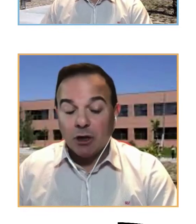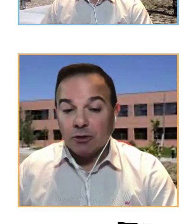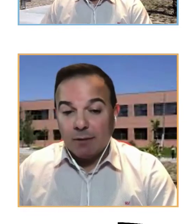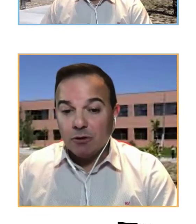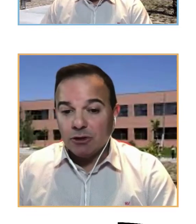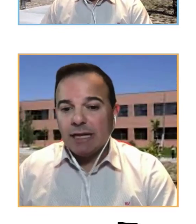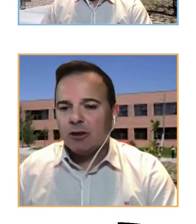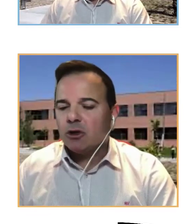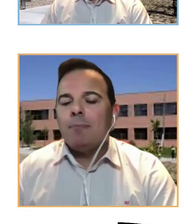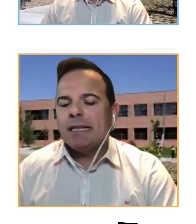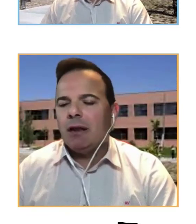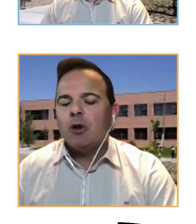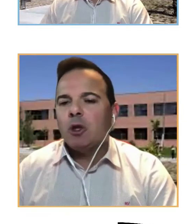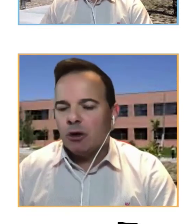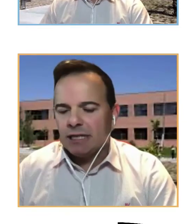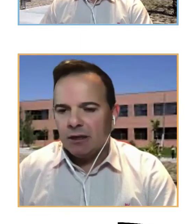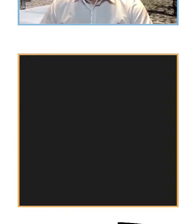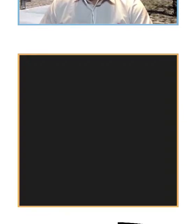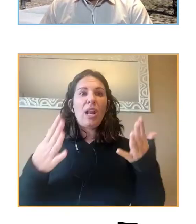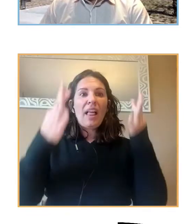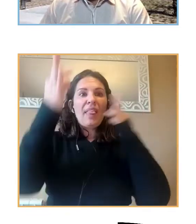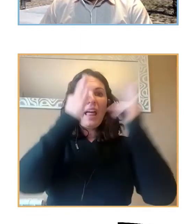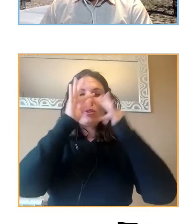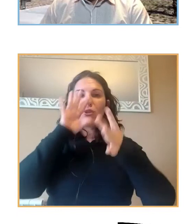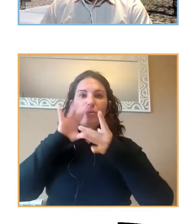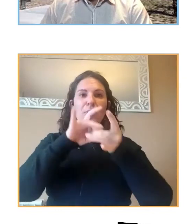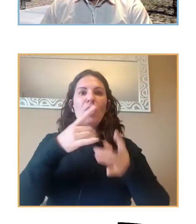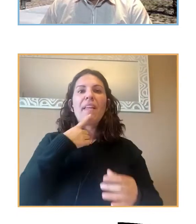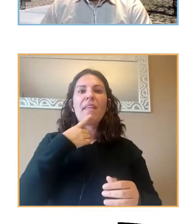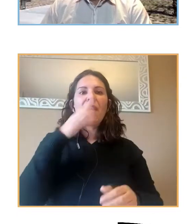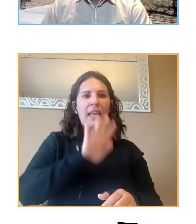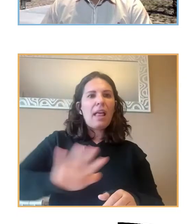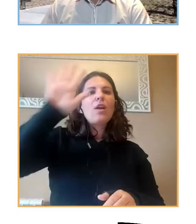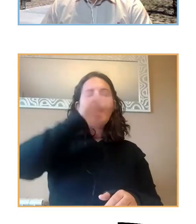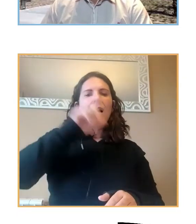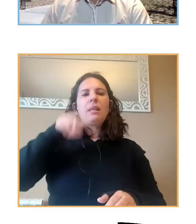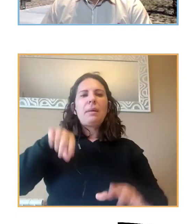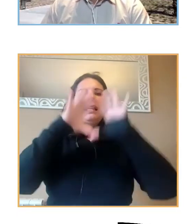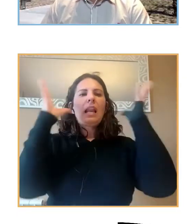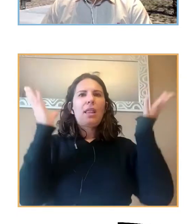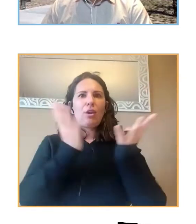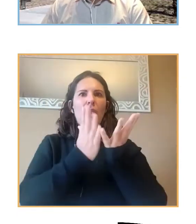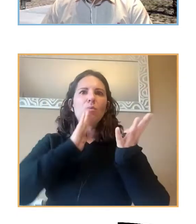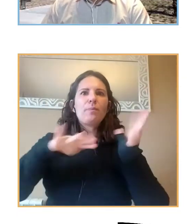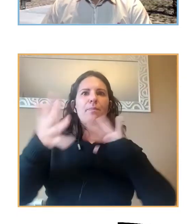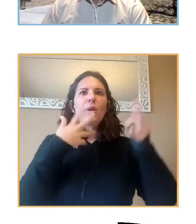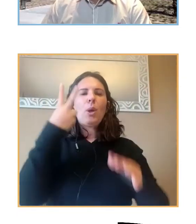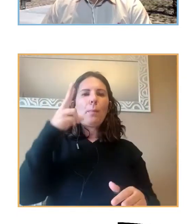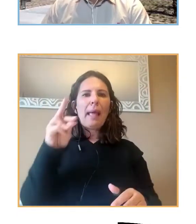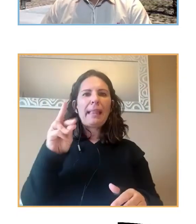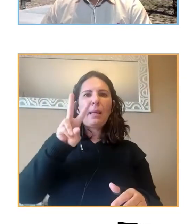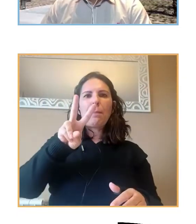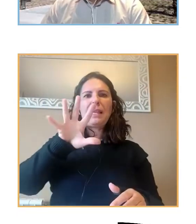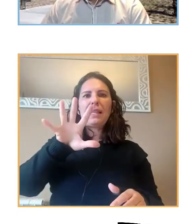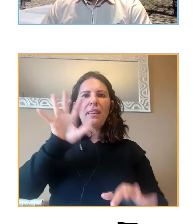nos encontramos datos compatibles con todo lo que se ha dicho a nivel nacional internacional en total 20 20 25%